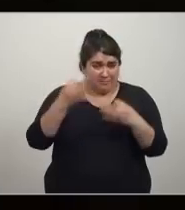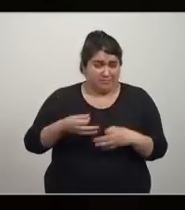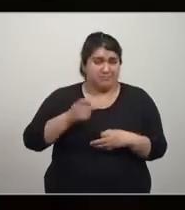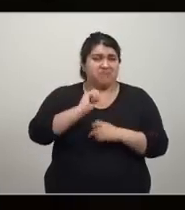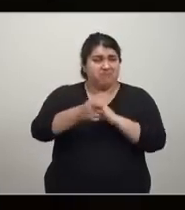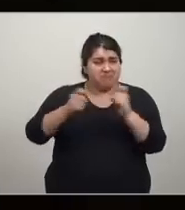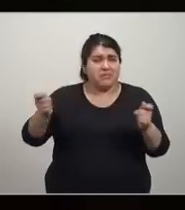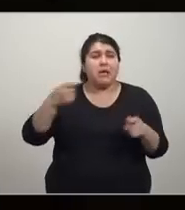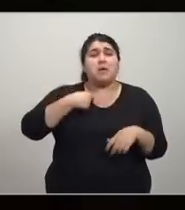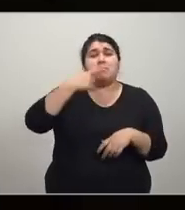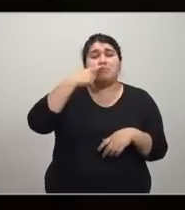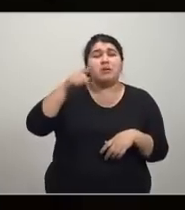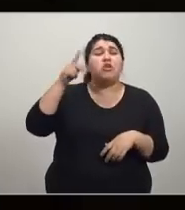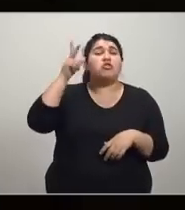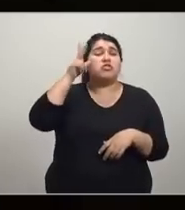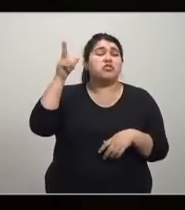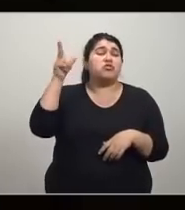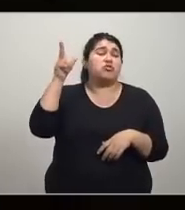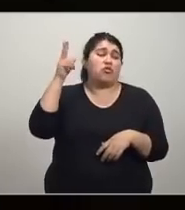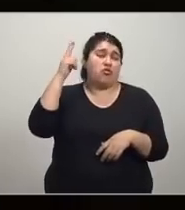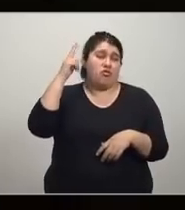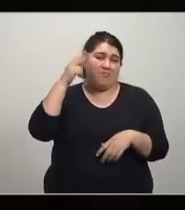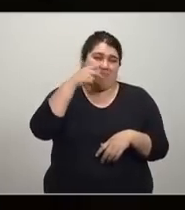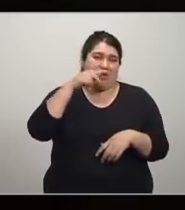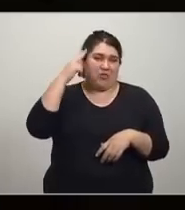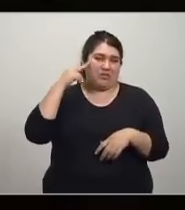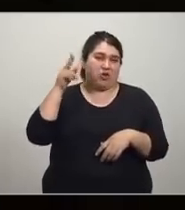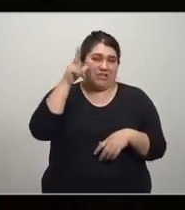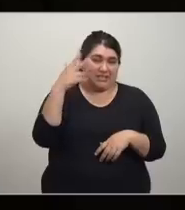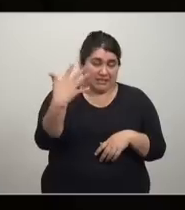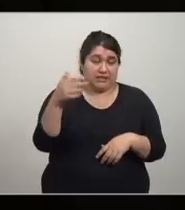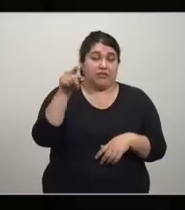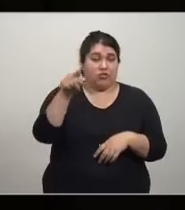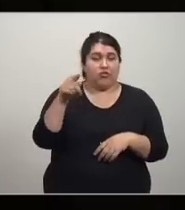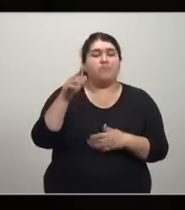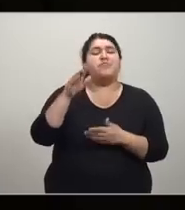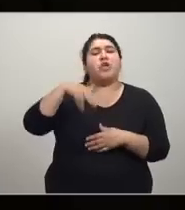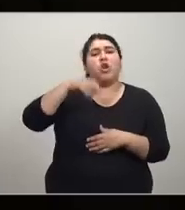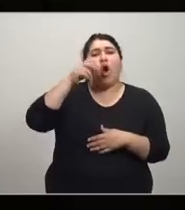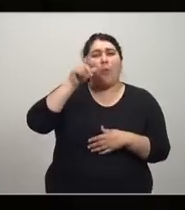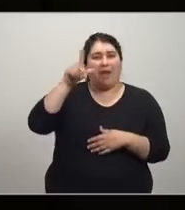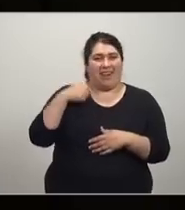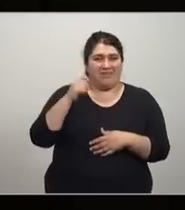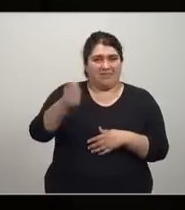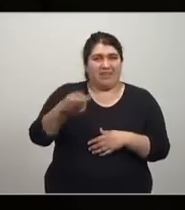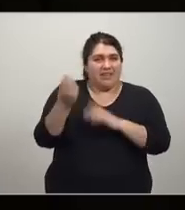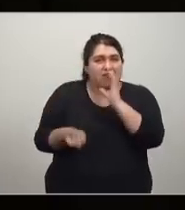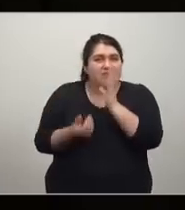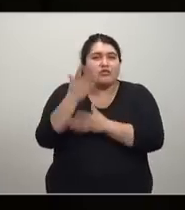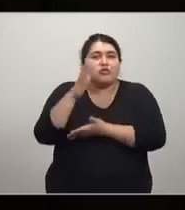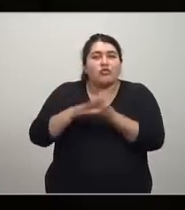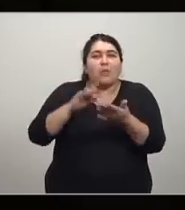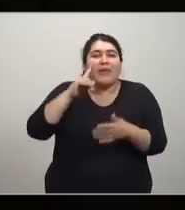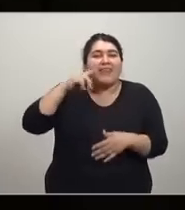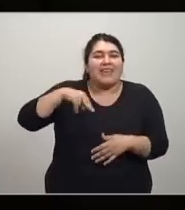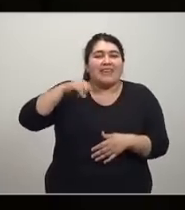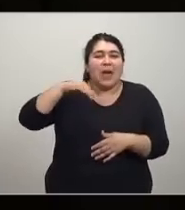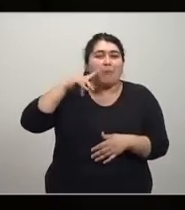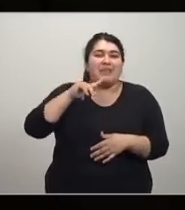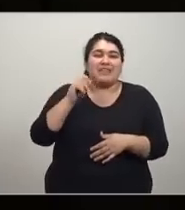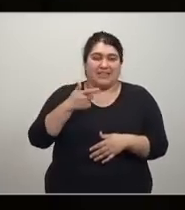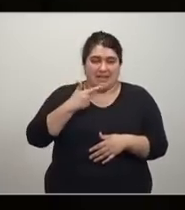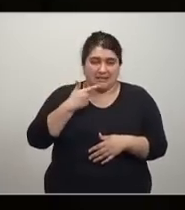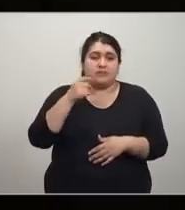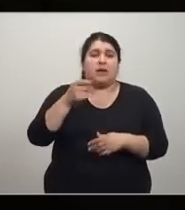instituyeron en 1895 con el testamento del millonario sueco Alfred Nobel inventor de la dinamita los premios